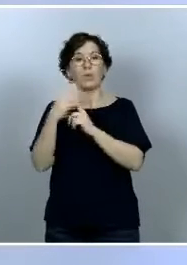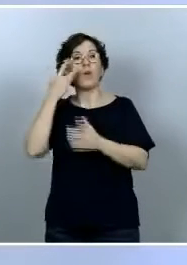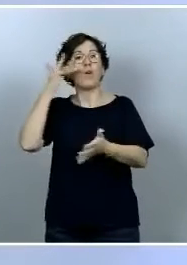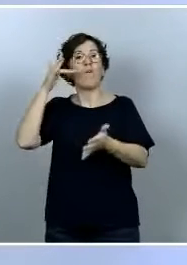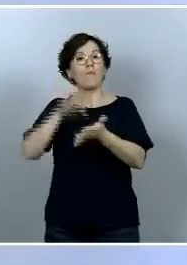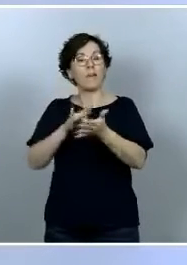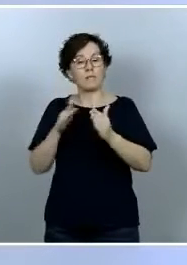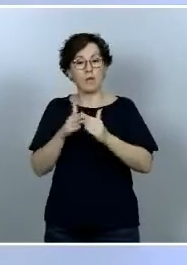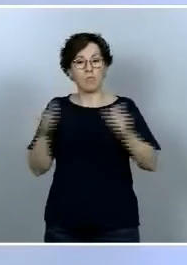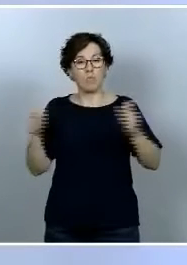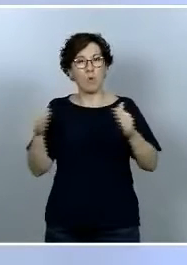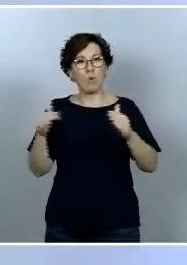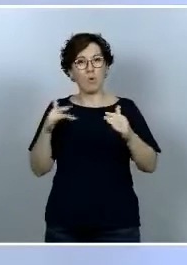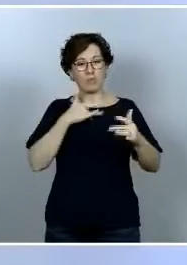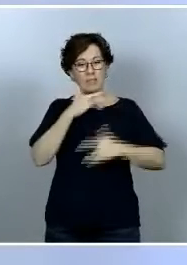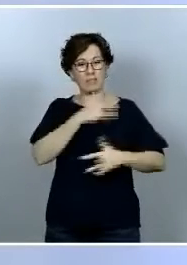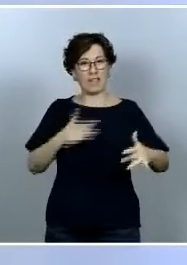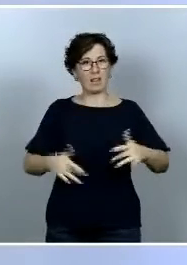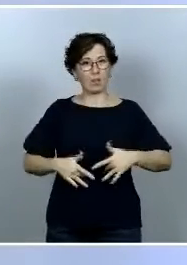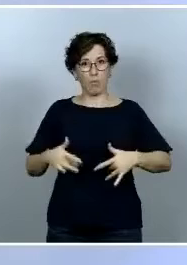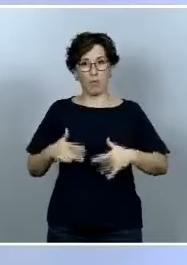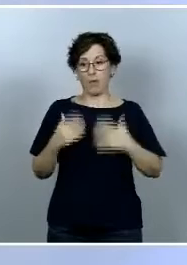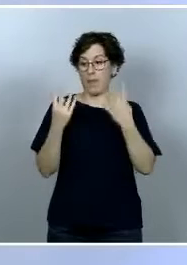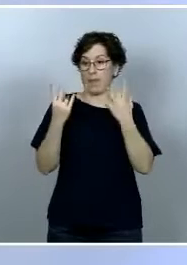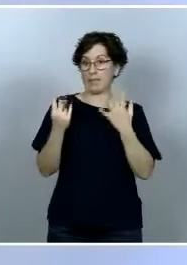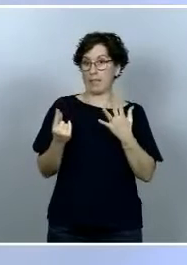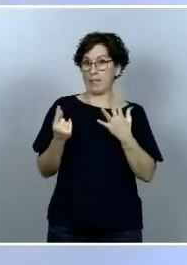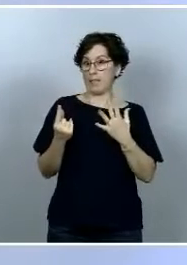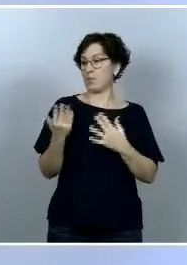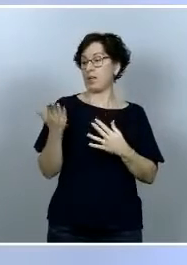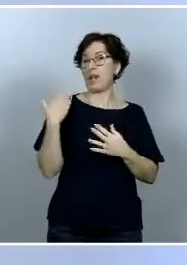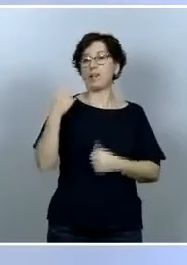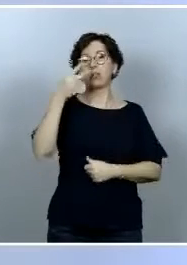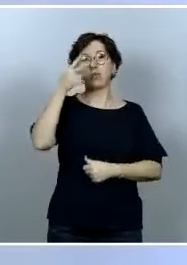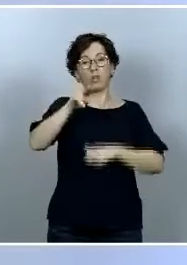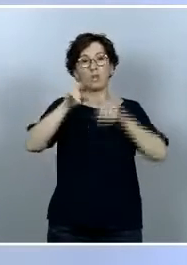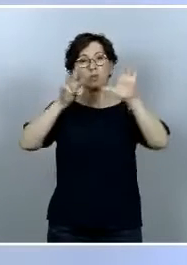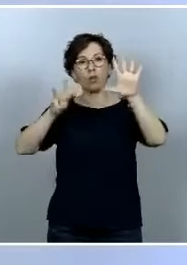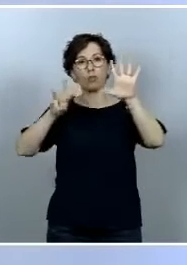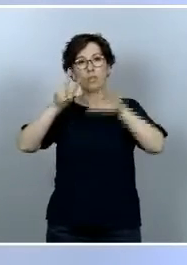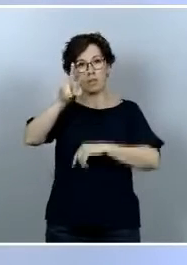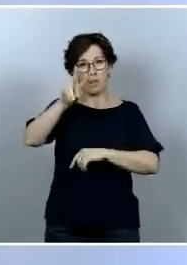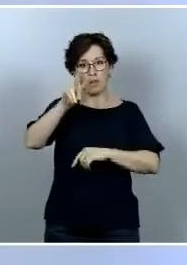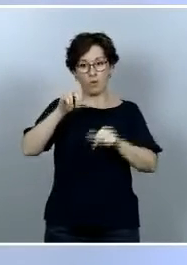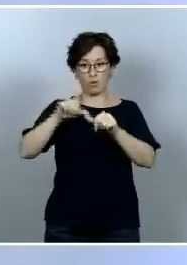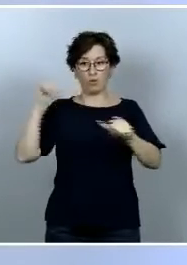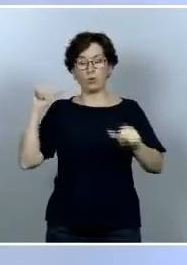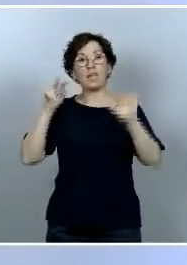de los últimos siete días. Ayer dimos a conocer que había 282 casos en los últimos siete días